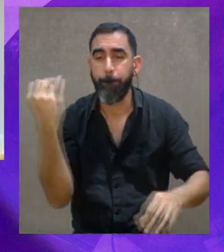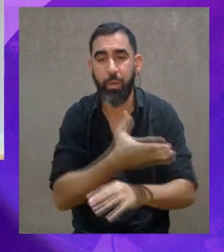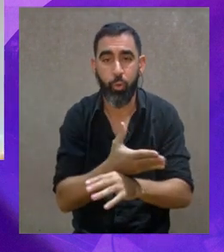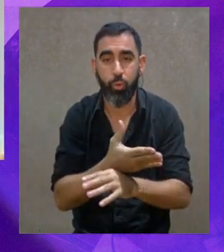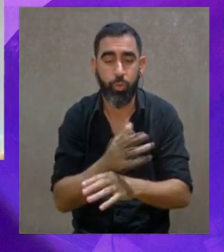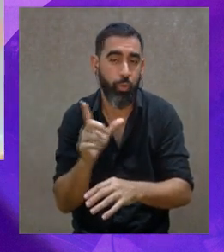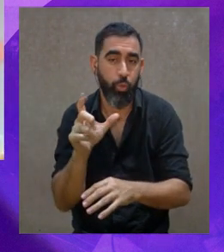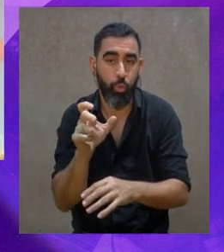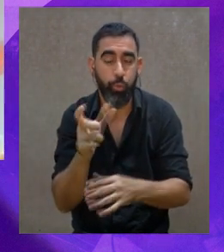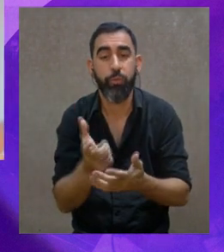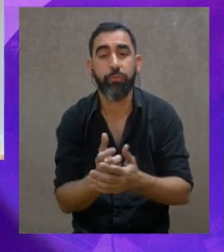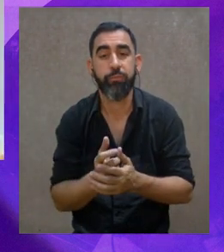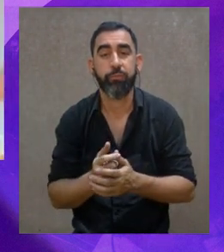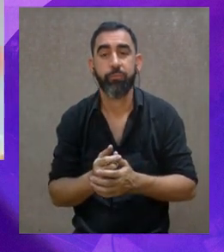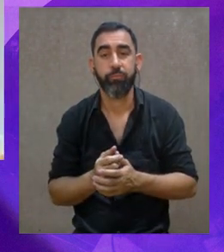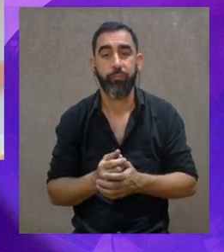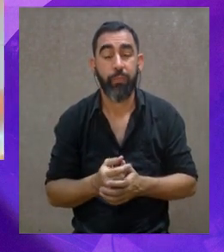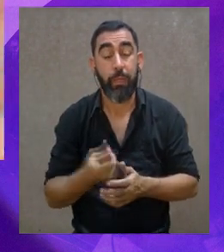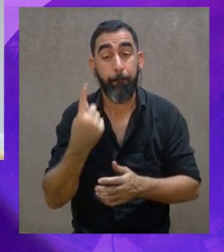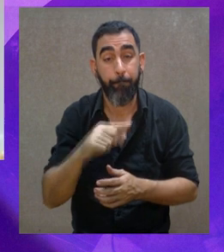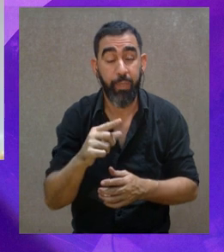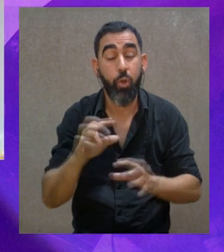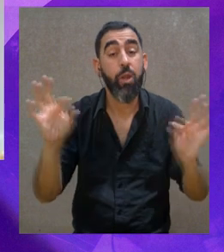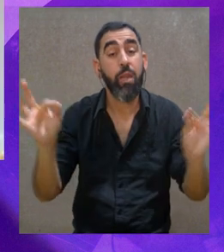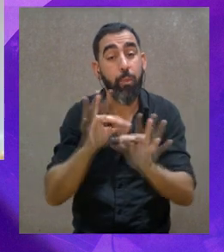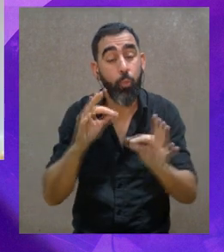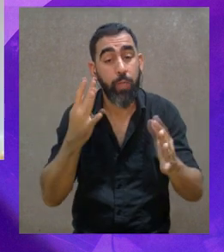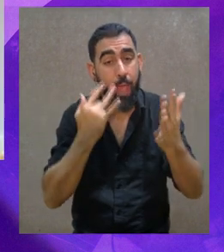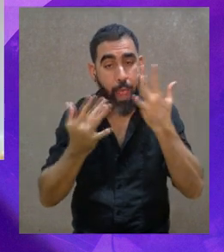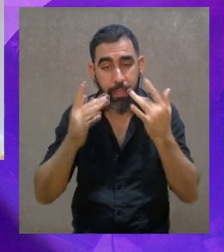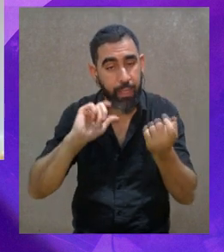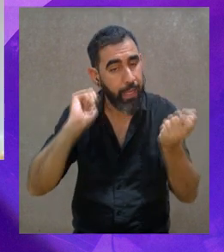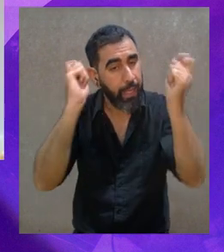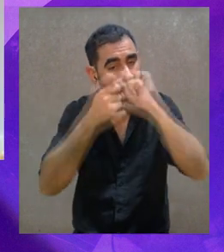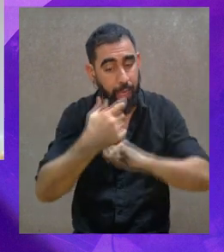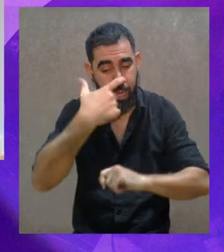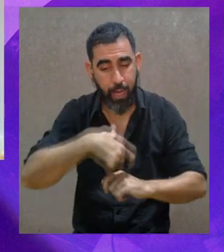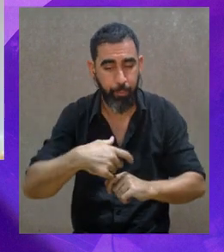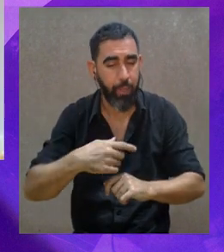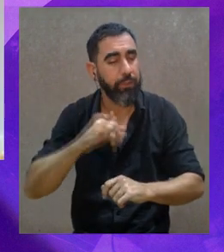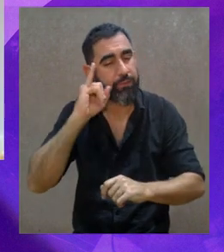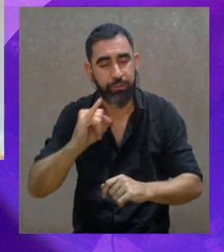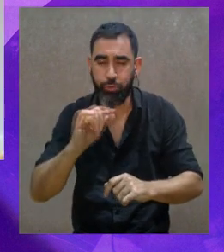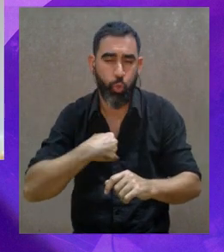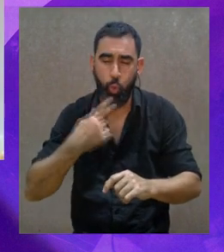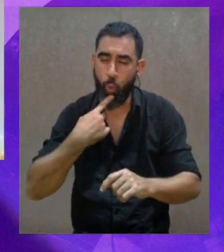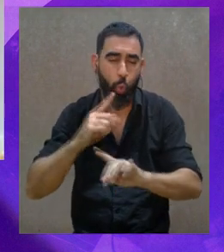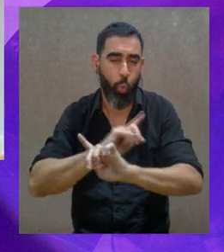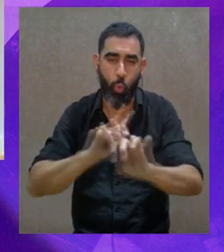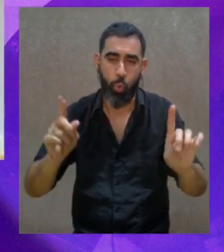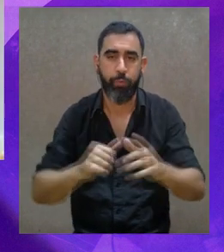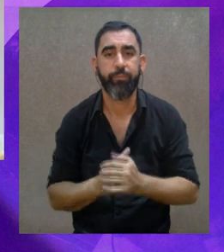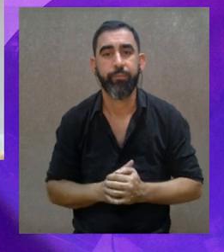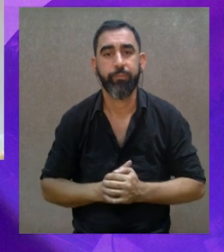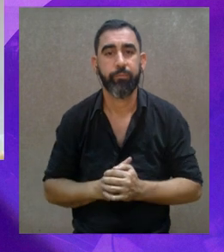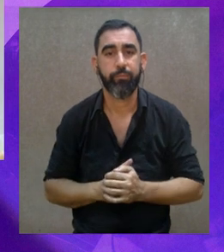nosotros la música es la mejor, sin dudas, pero que la música y el arte es transformador no hay que dudarlo